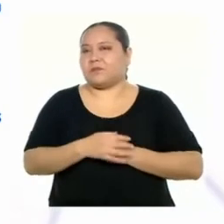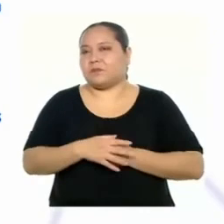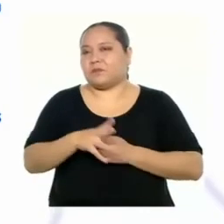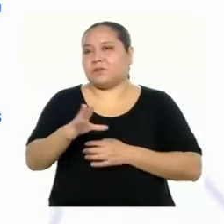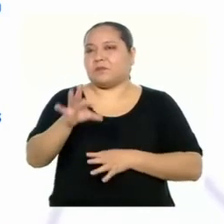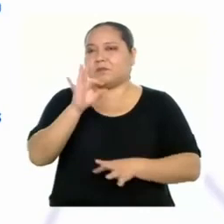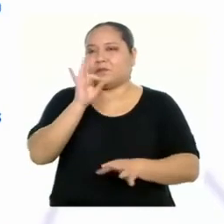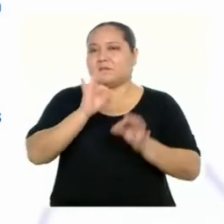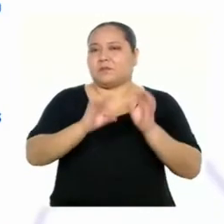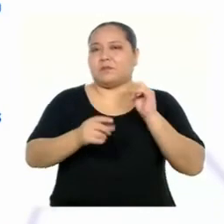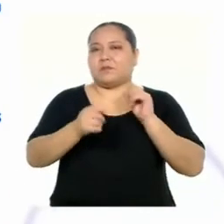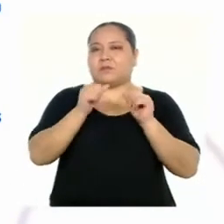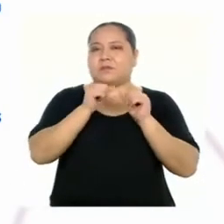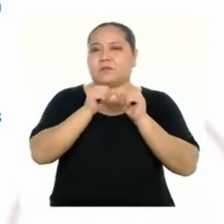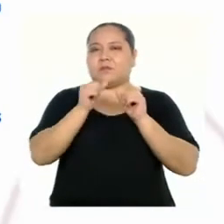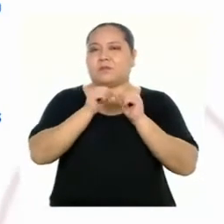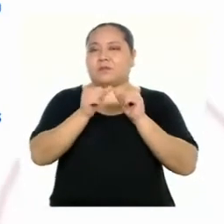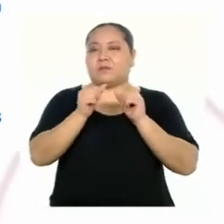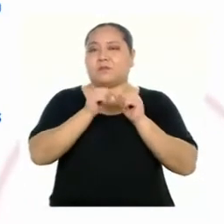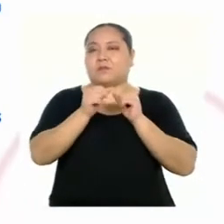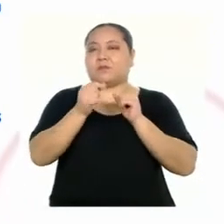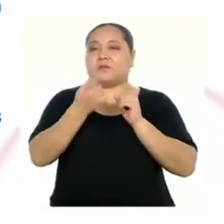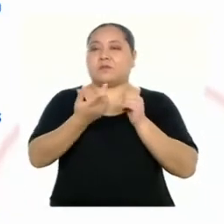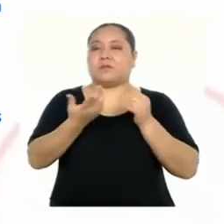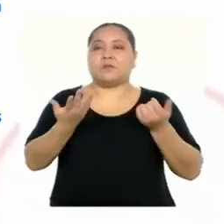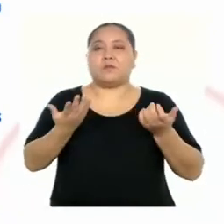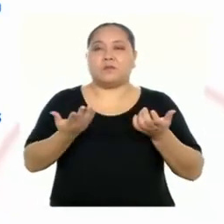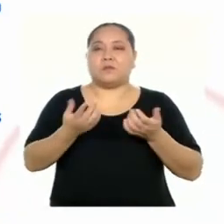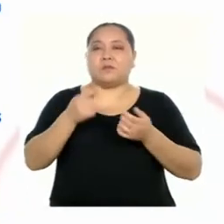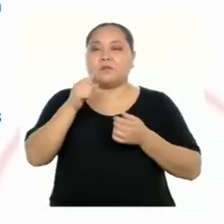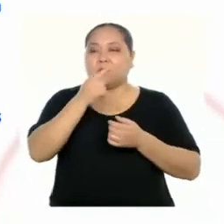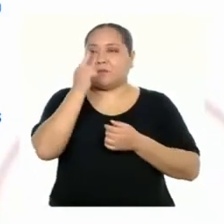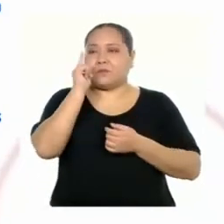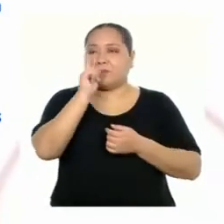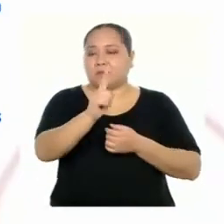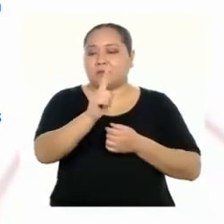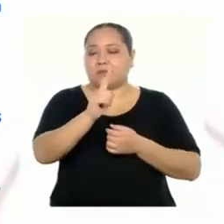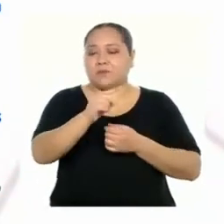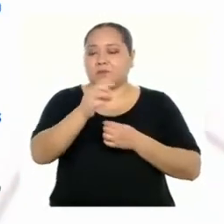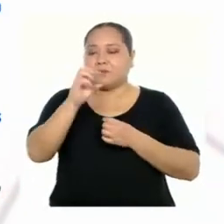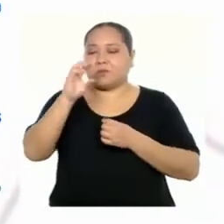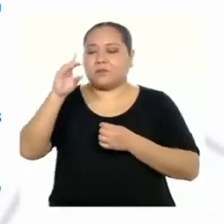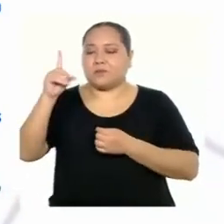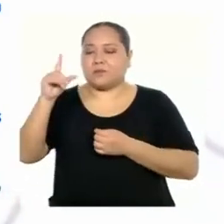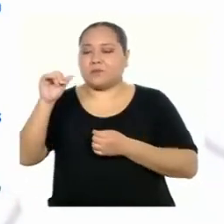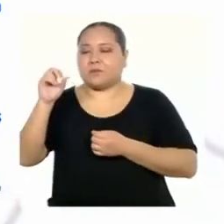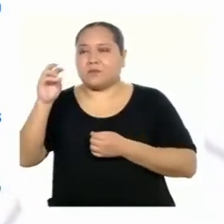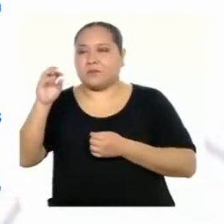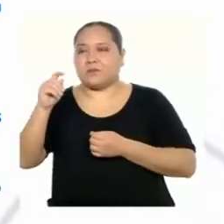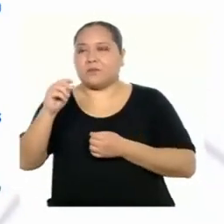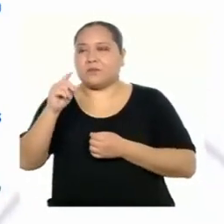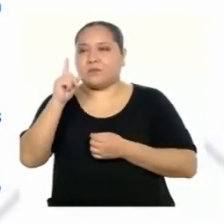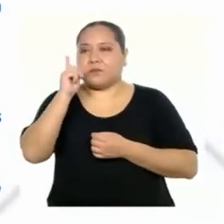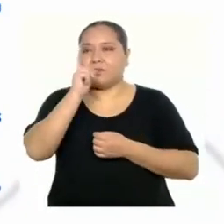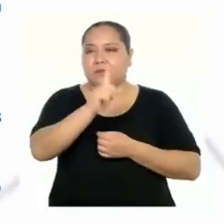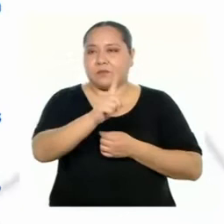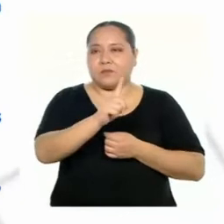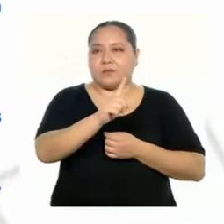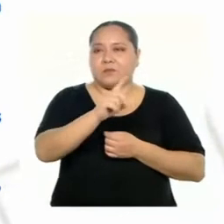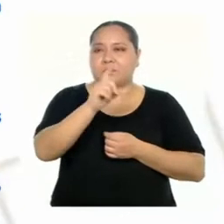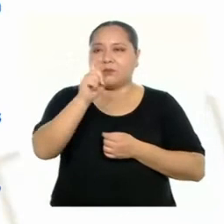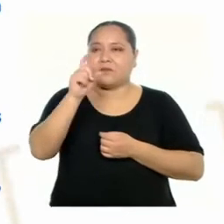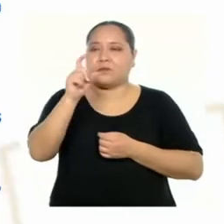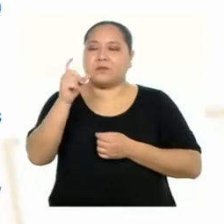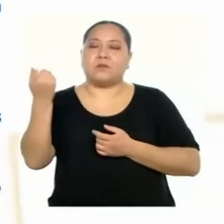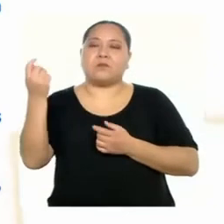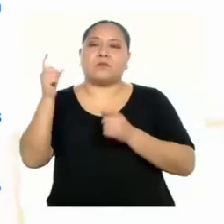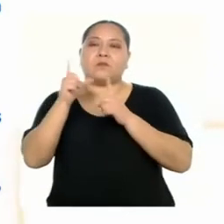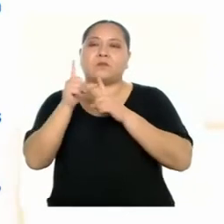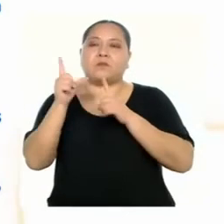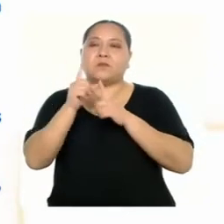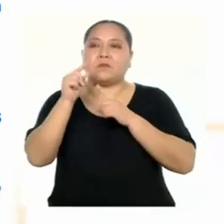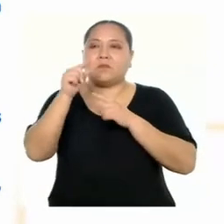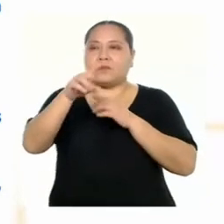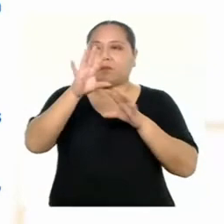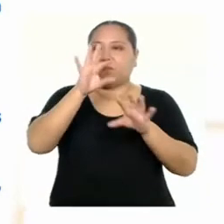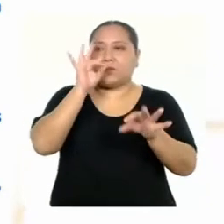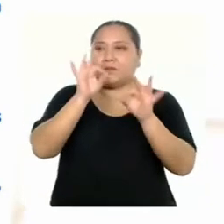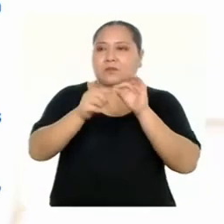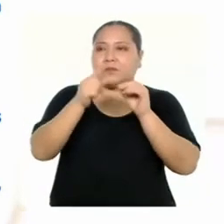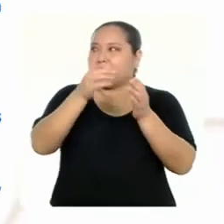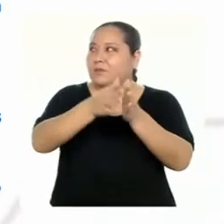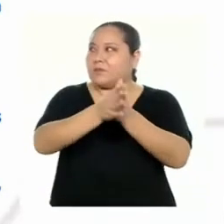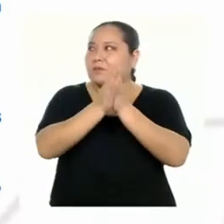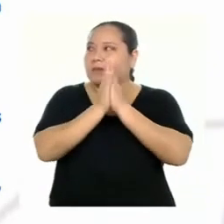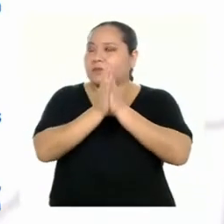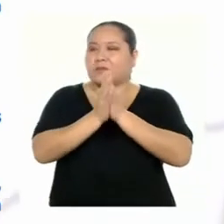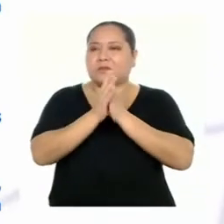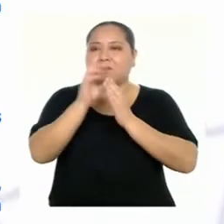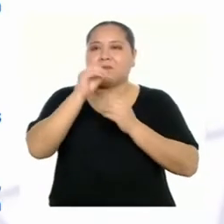encontramos un valor numérico para uno de nuestros datos o variables. Es decir, encontramos lo que nos